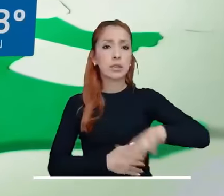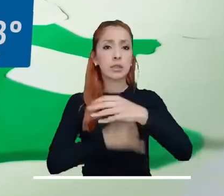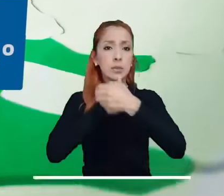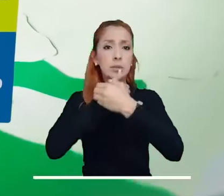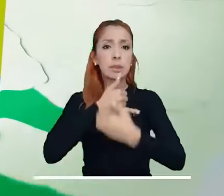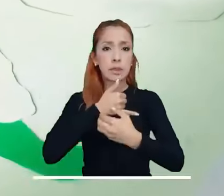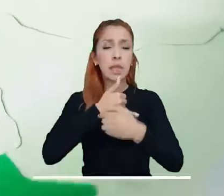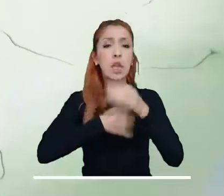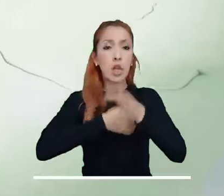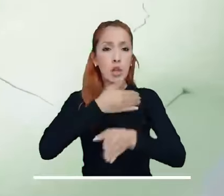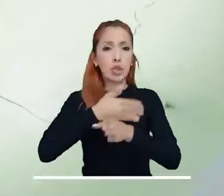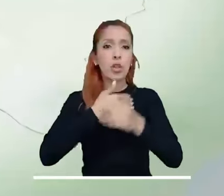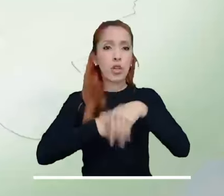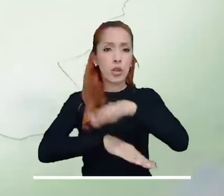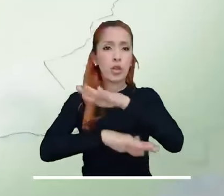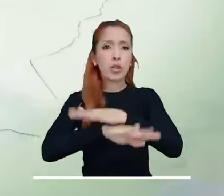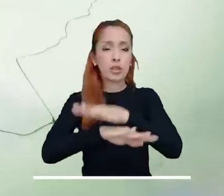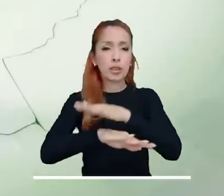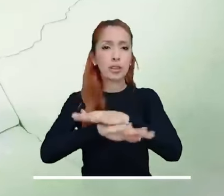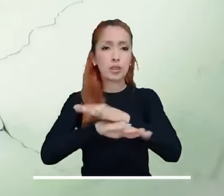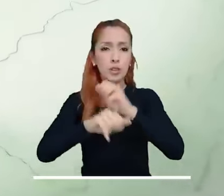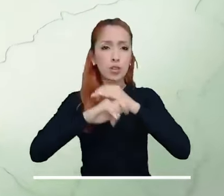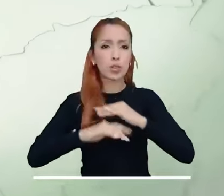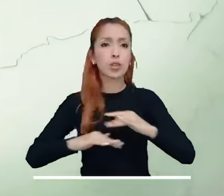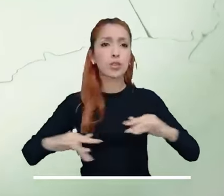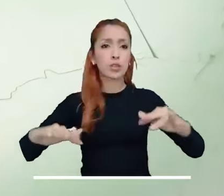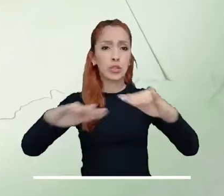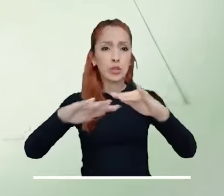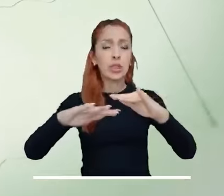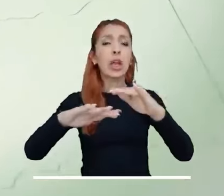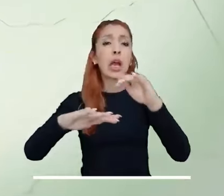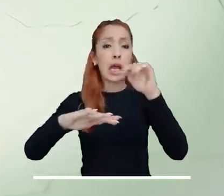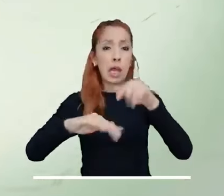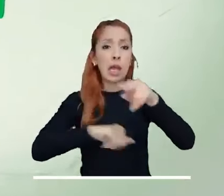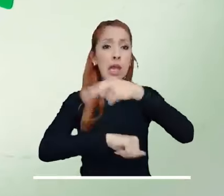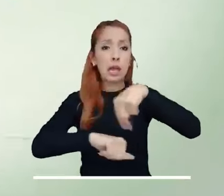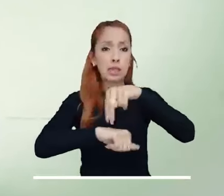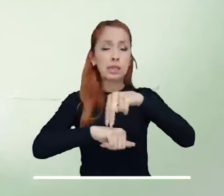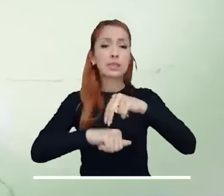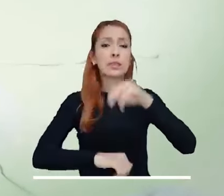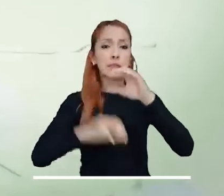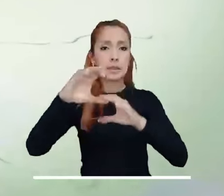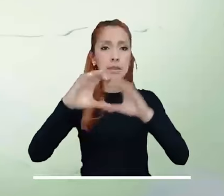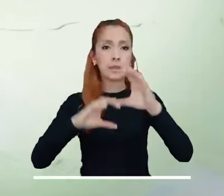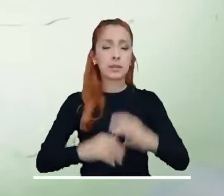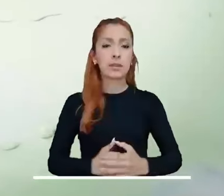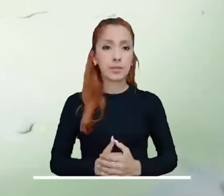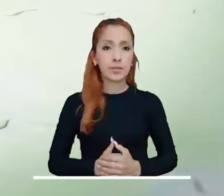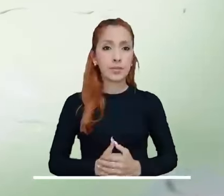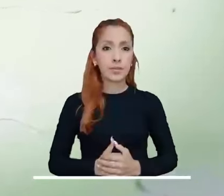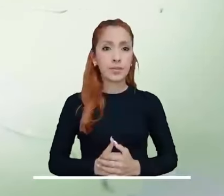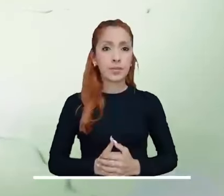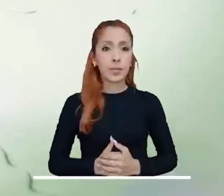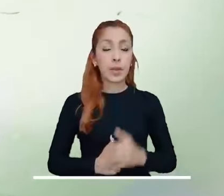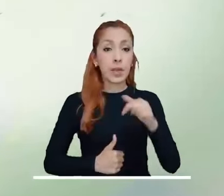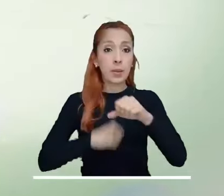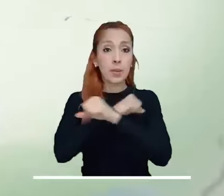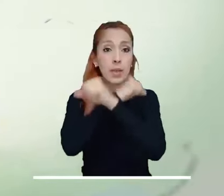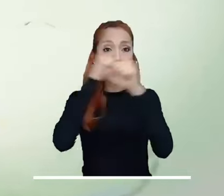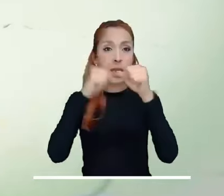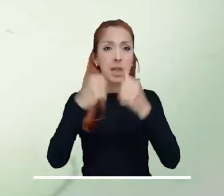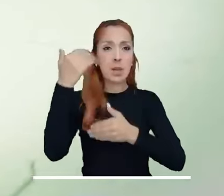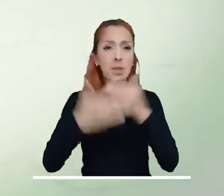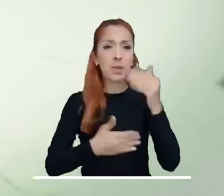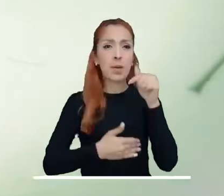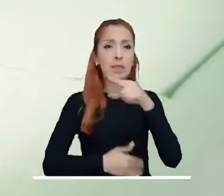Pacífico, las cuales se extenderán al atardecer hacia el Océano Pacífico, Nariño y Cauca. Aunque la